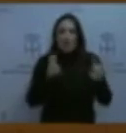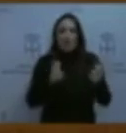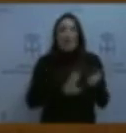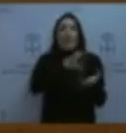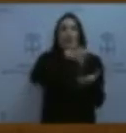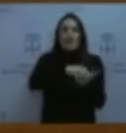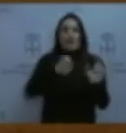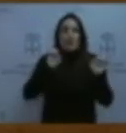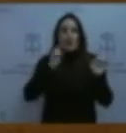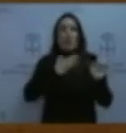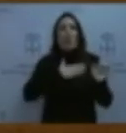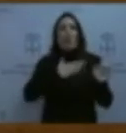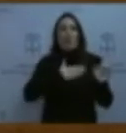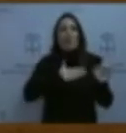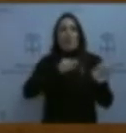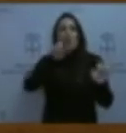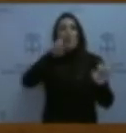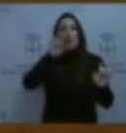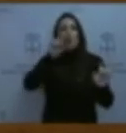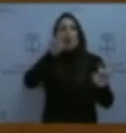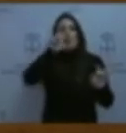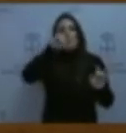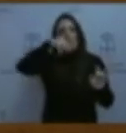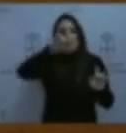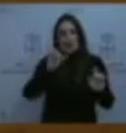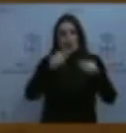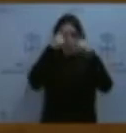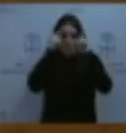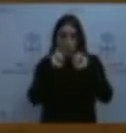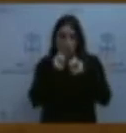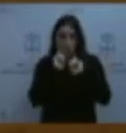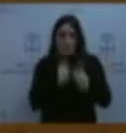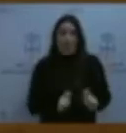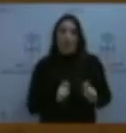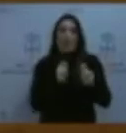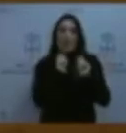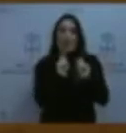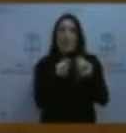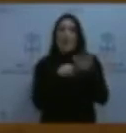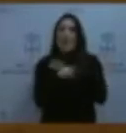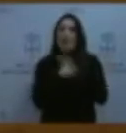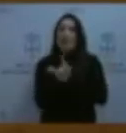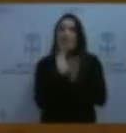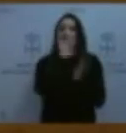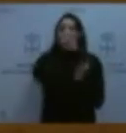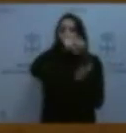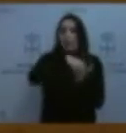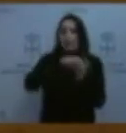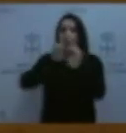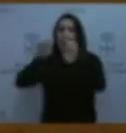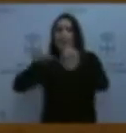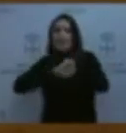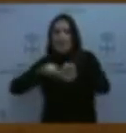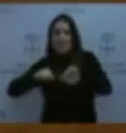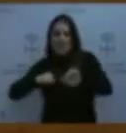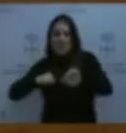de las Ursulinas que concede la gestión del centro. a una empresa privada, Altervía,